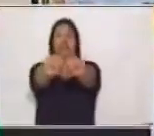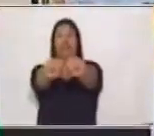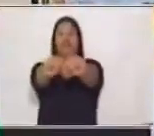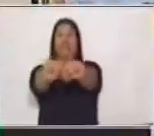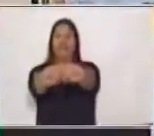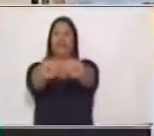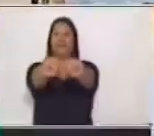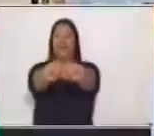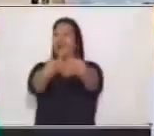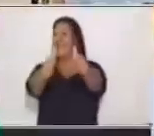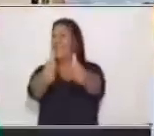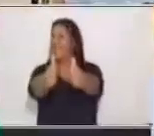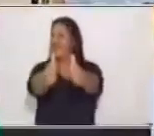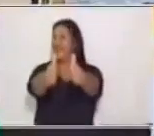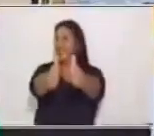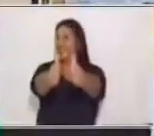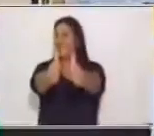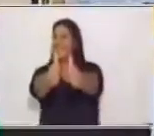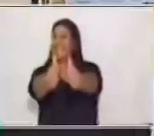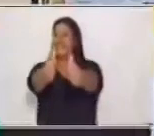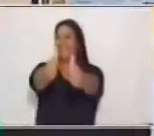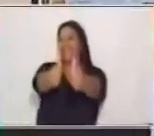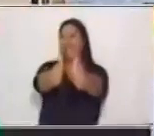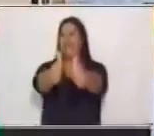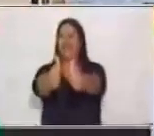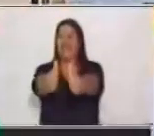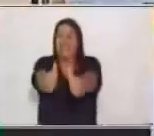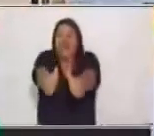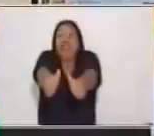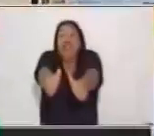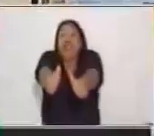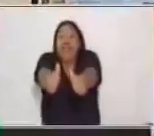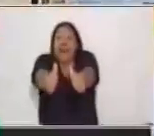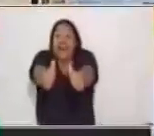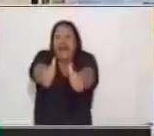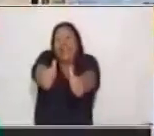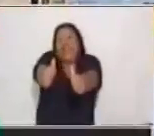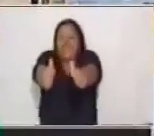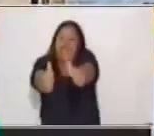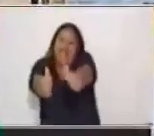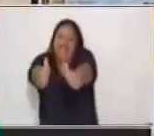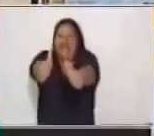Puños cerrados. Dedos arriba. Hombros en alto.